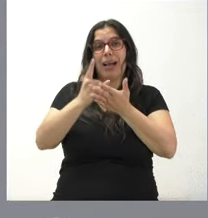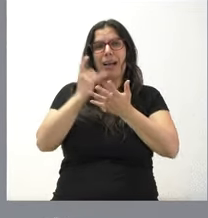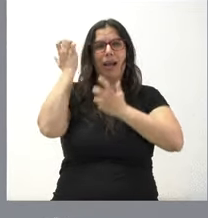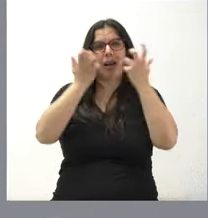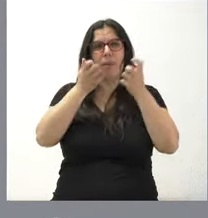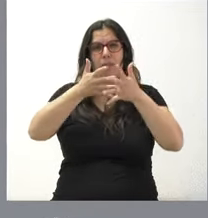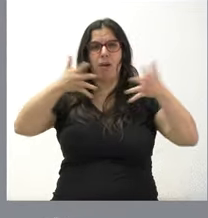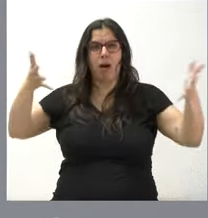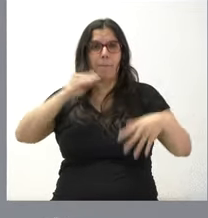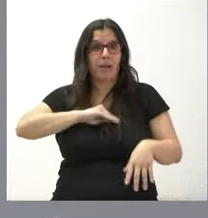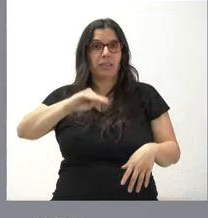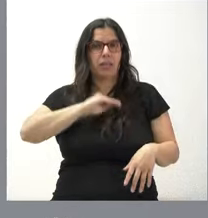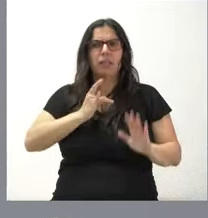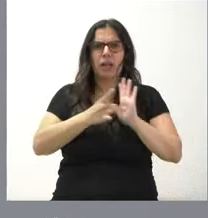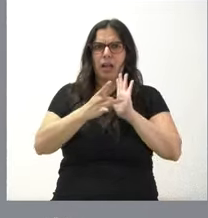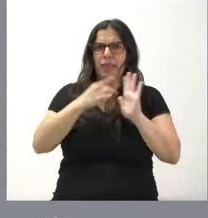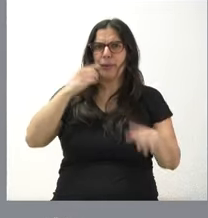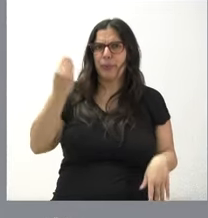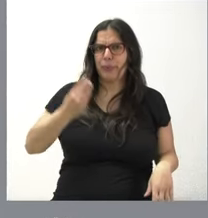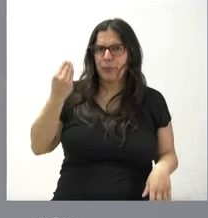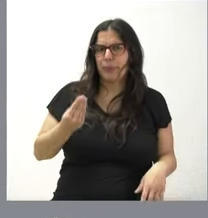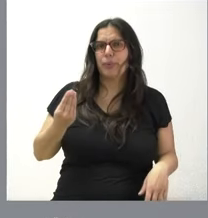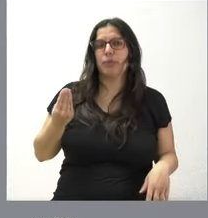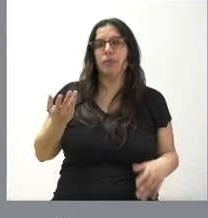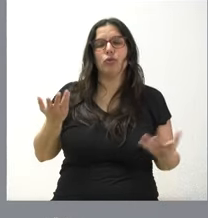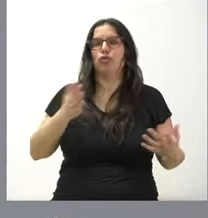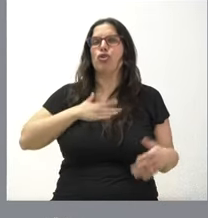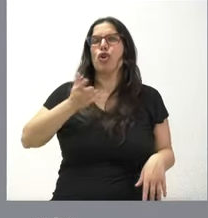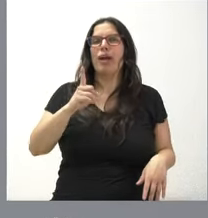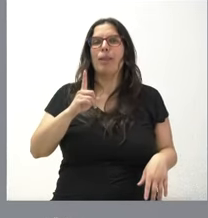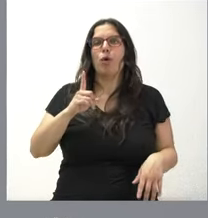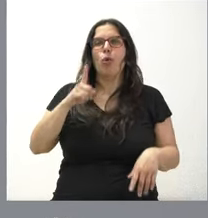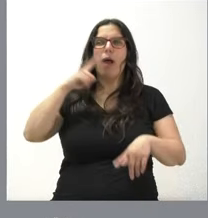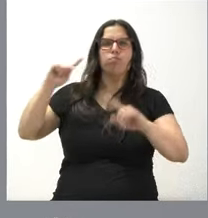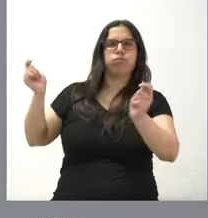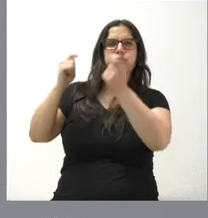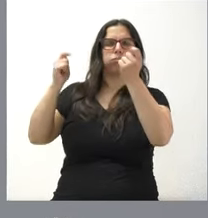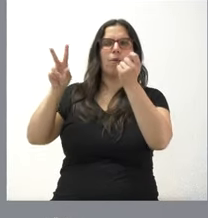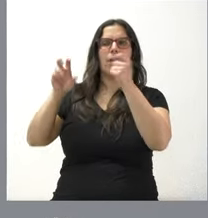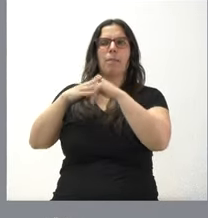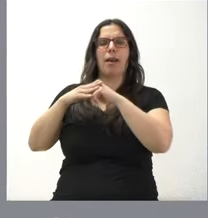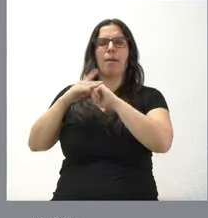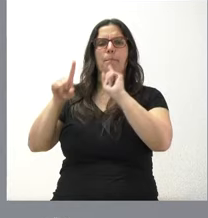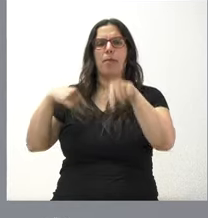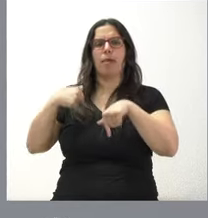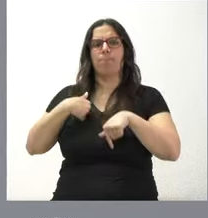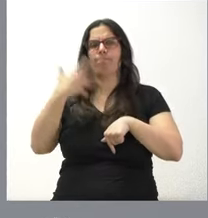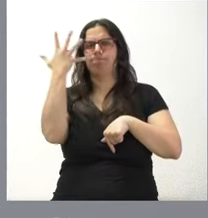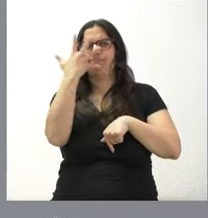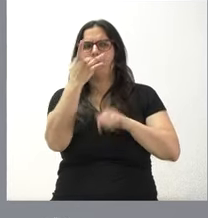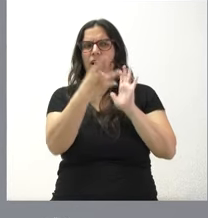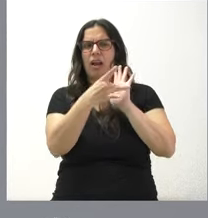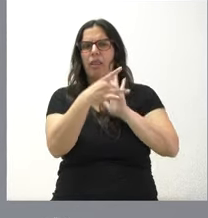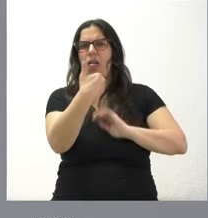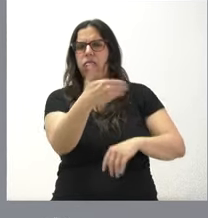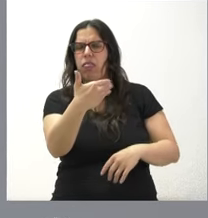que es de muy alta calidad y que, en modo alguno, queremos que esto sirva para que sea objeto de debate la calidad de la carne que